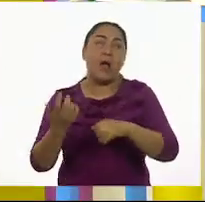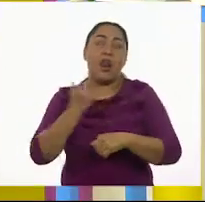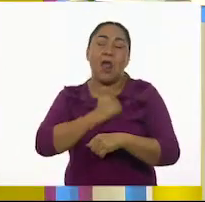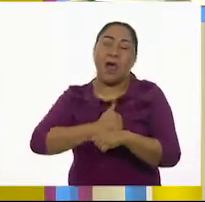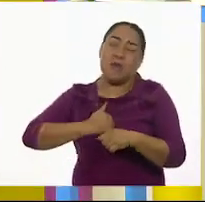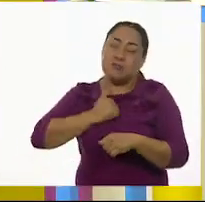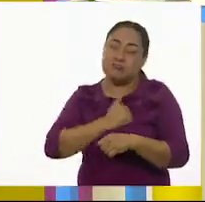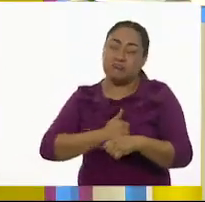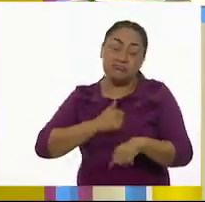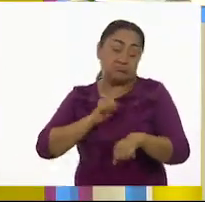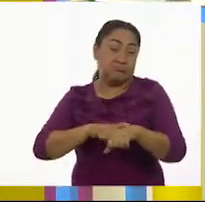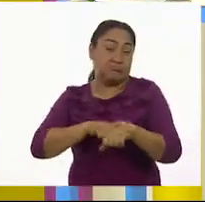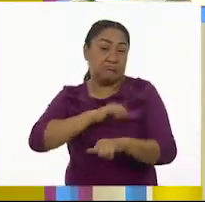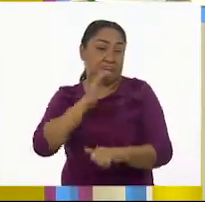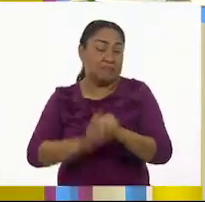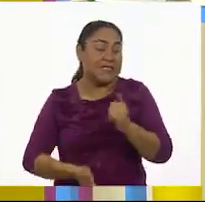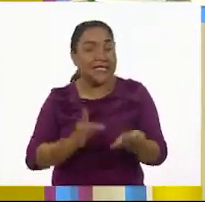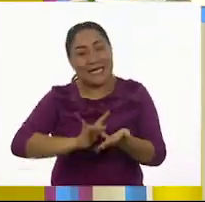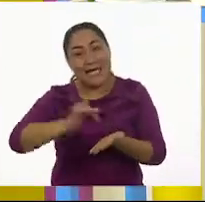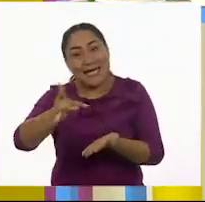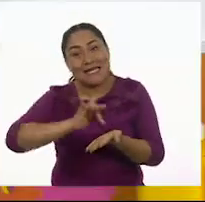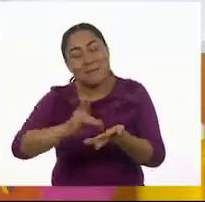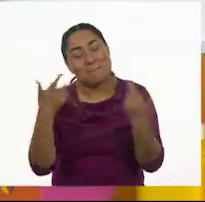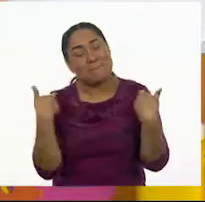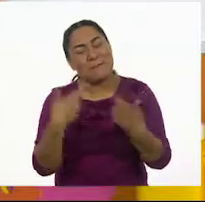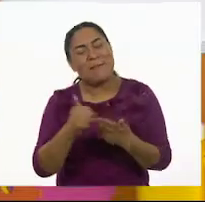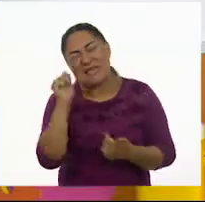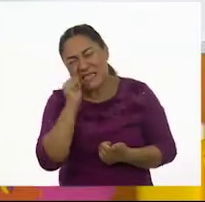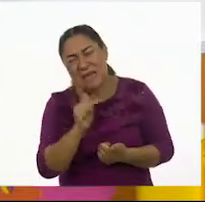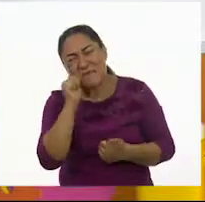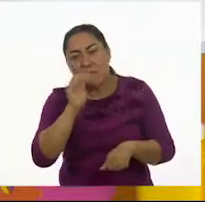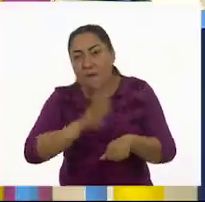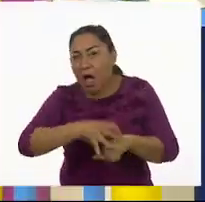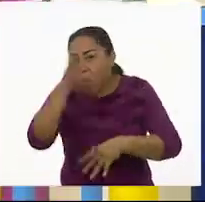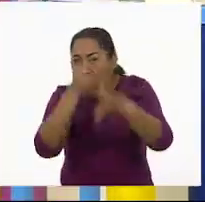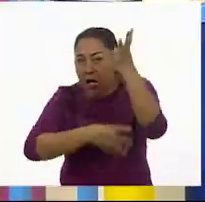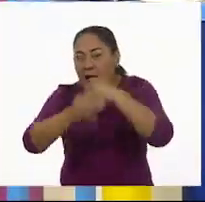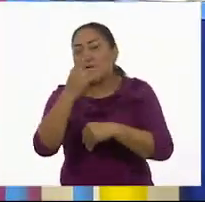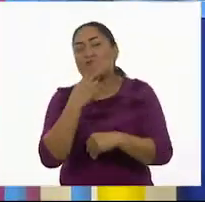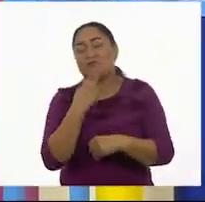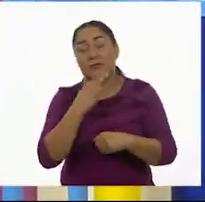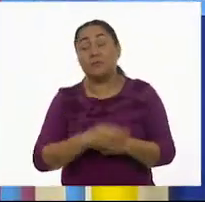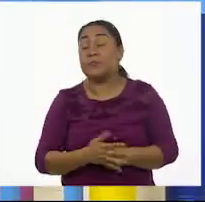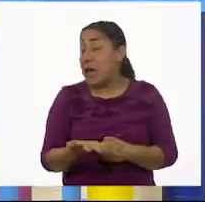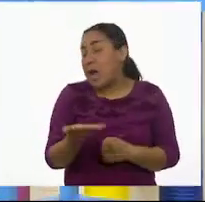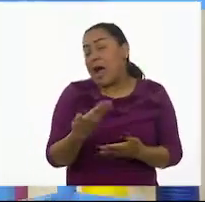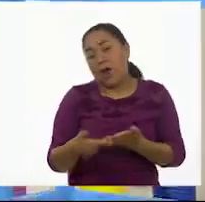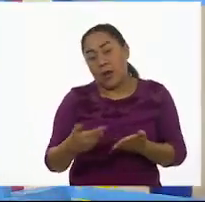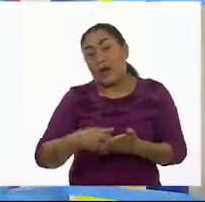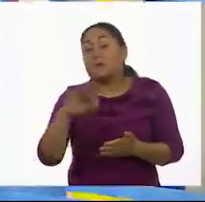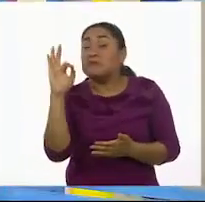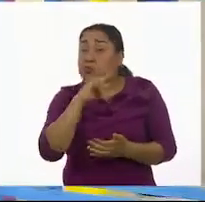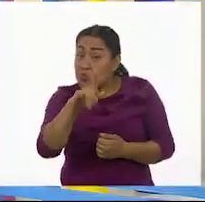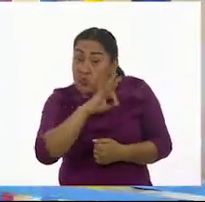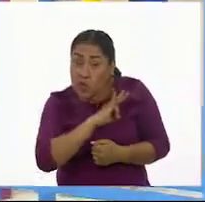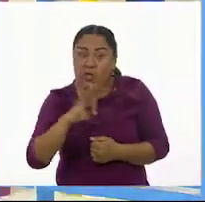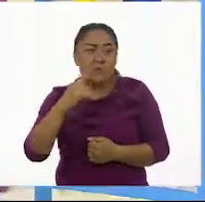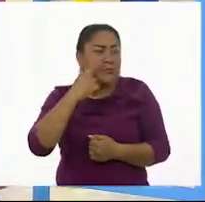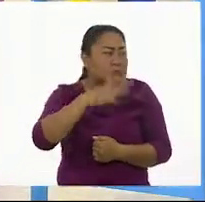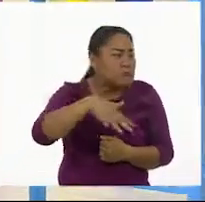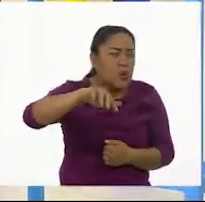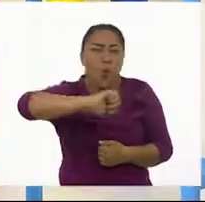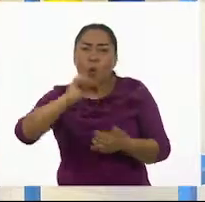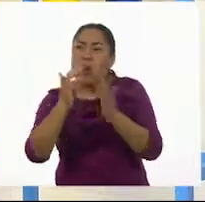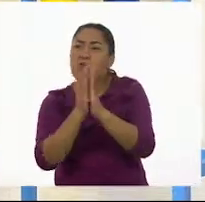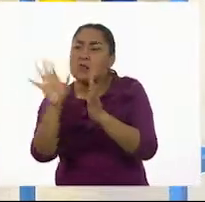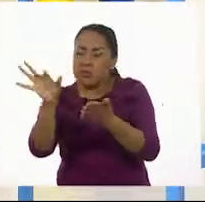tiempo se nos terminó. Muchísimas gracias, maestro. Gracias. Siempre se aprende mucho con usted. Bueno, si te es posible, consulta otros libros y comenta